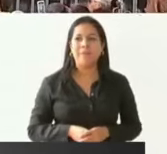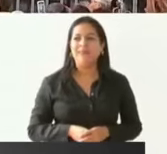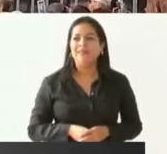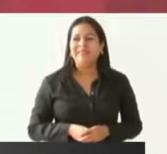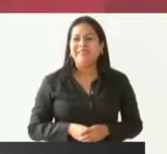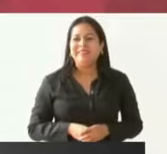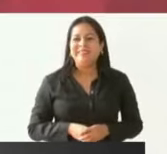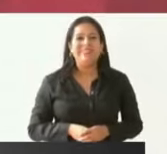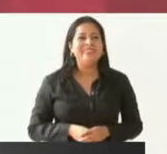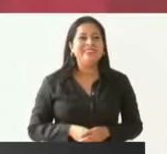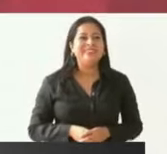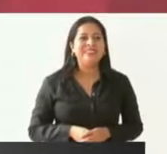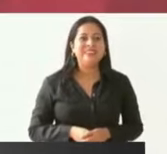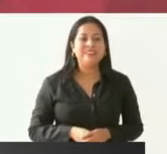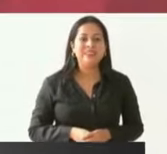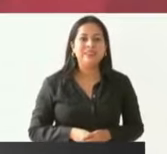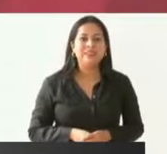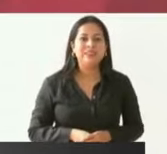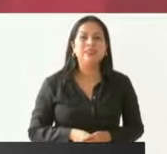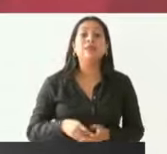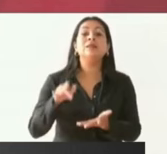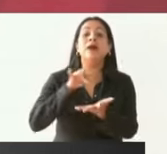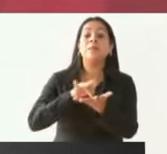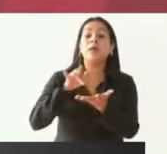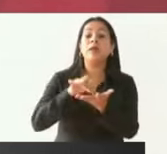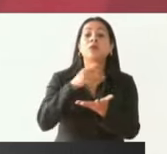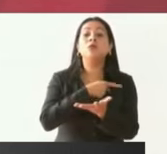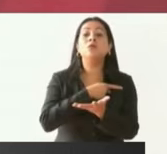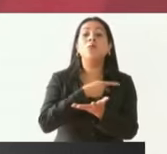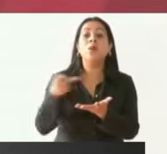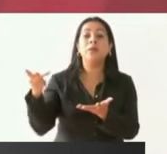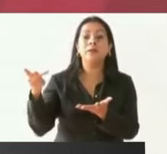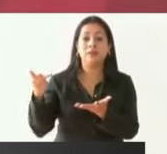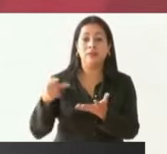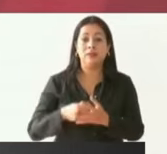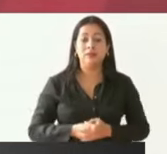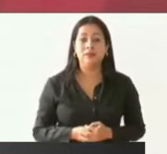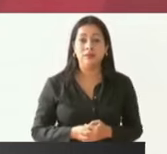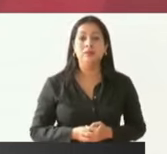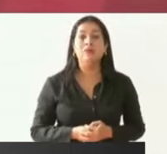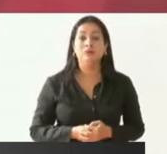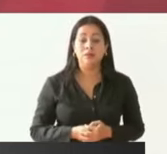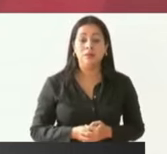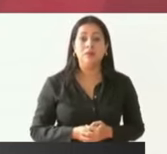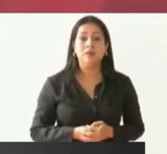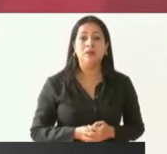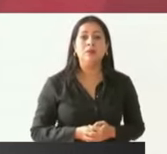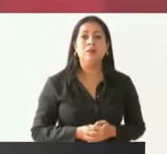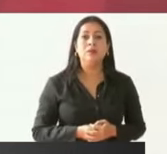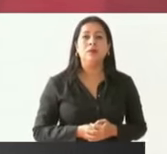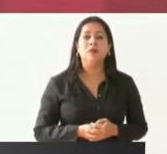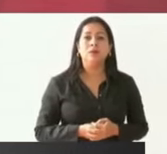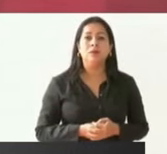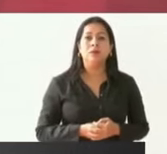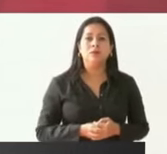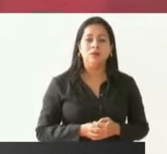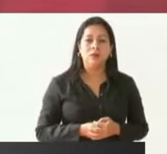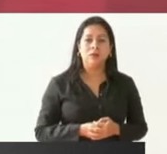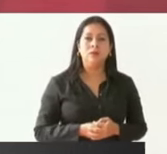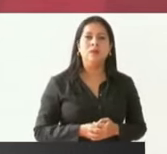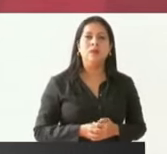Se está apoyando abajo. ¿Saben? Somos